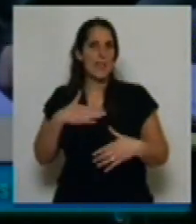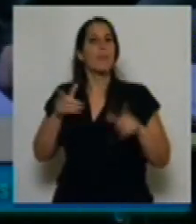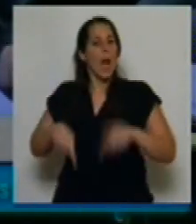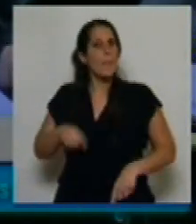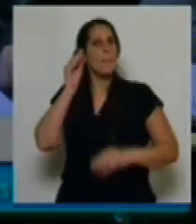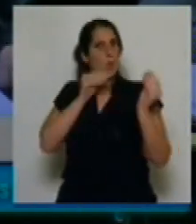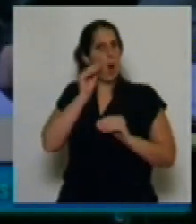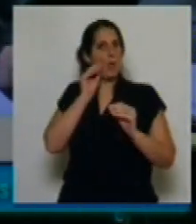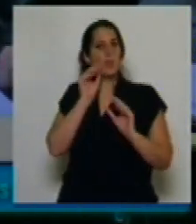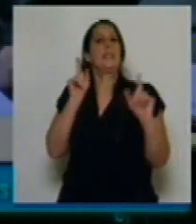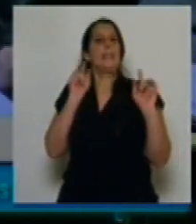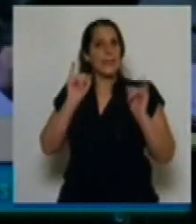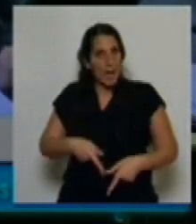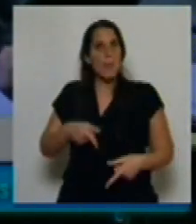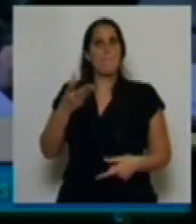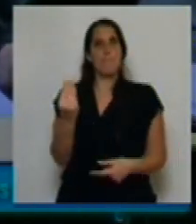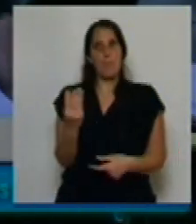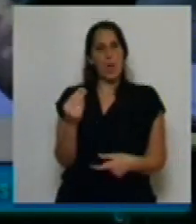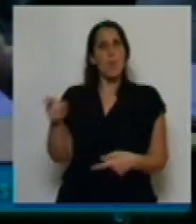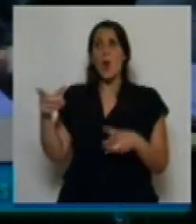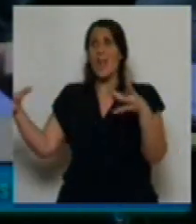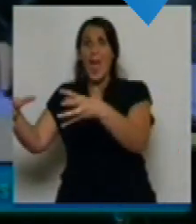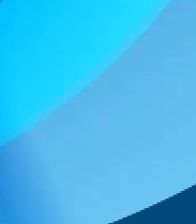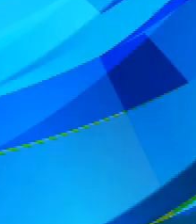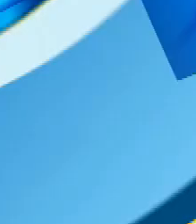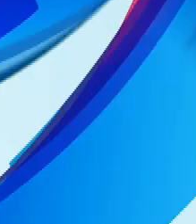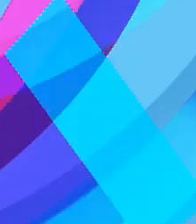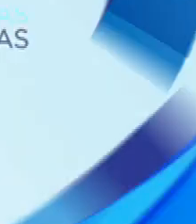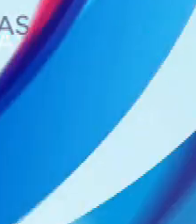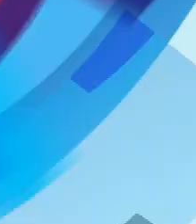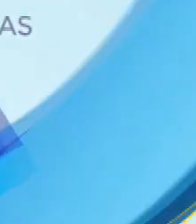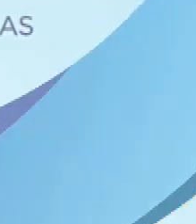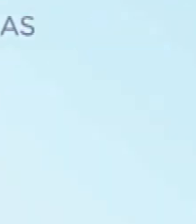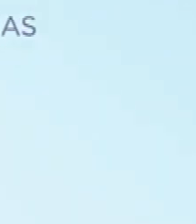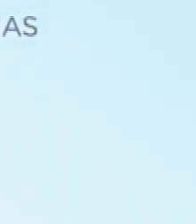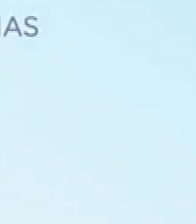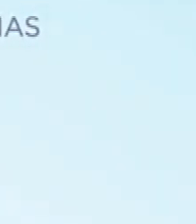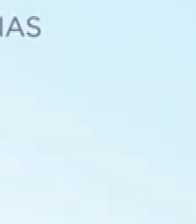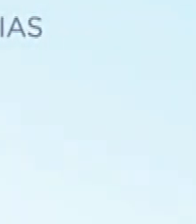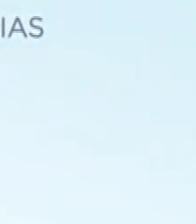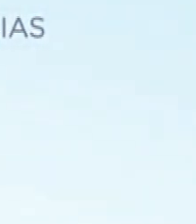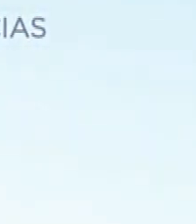que esa oposición algún día se haga cargo de este país. La